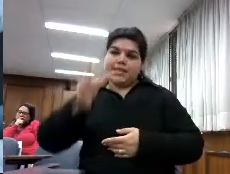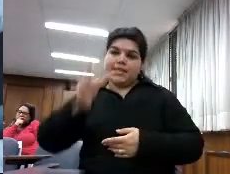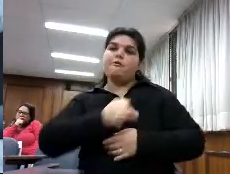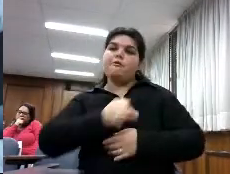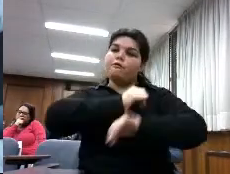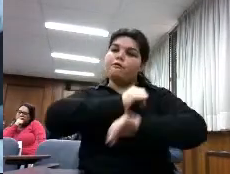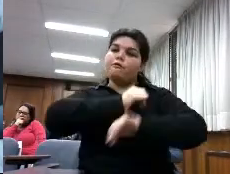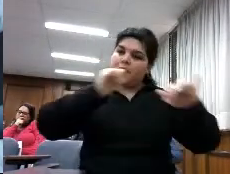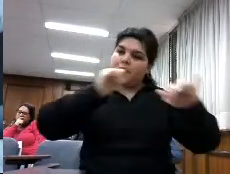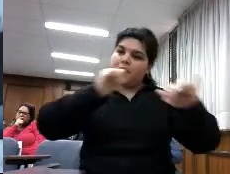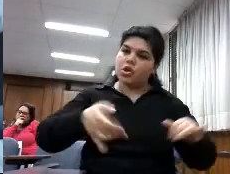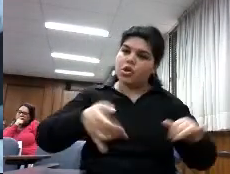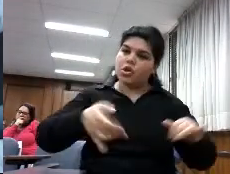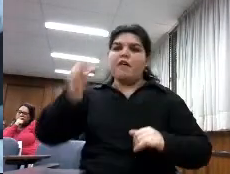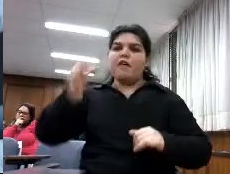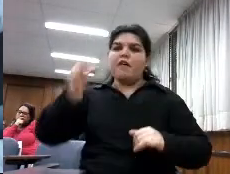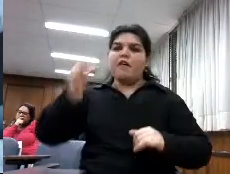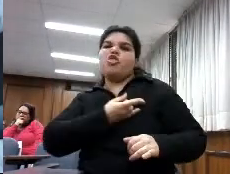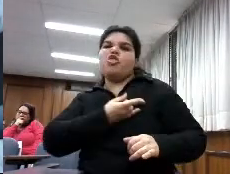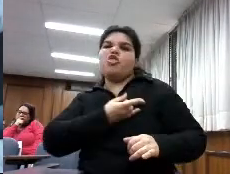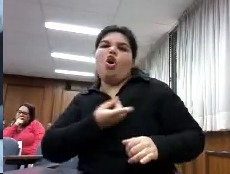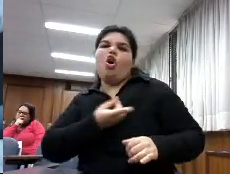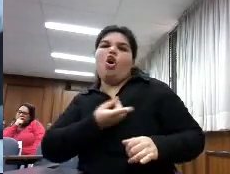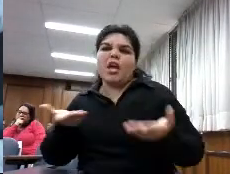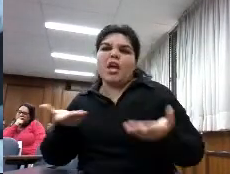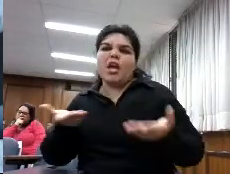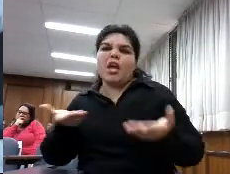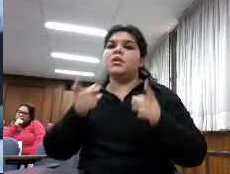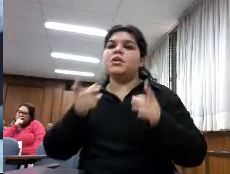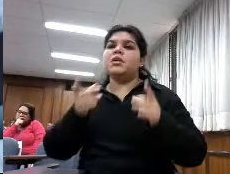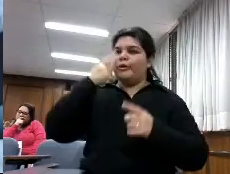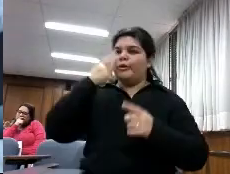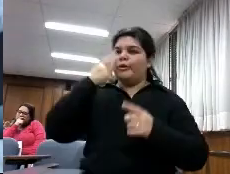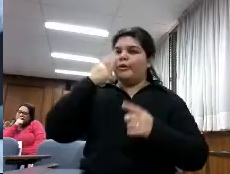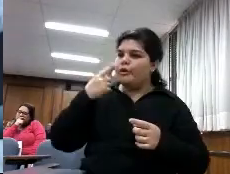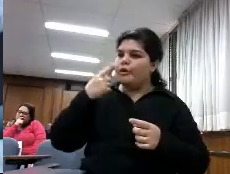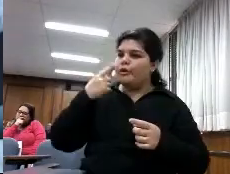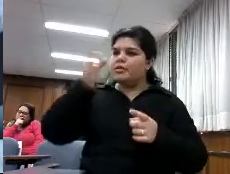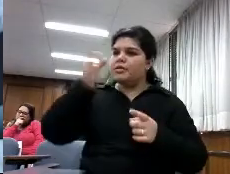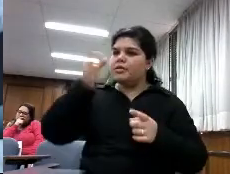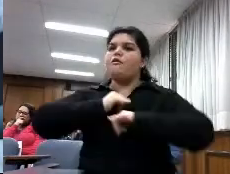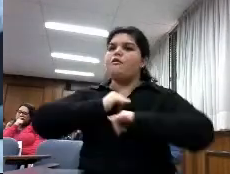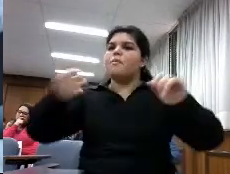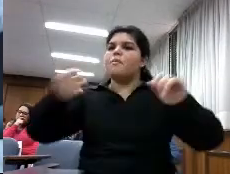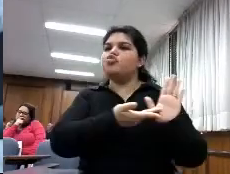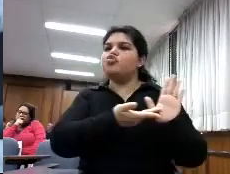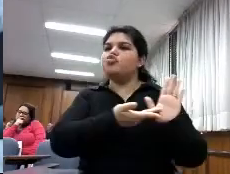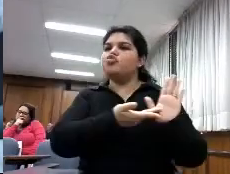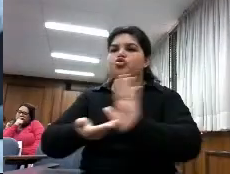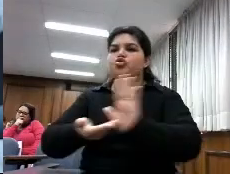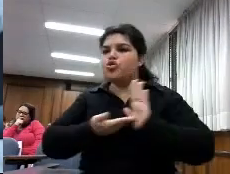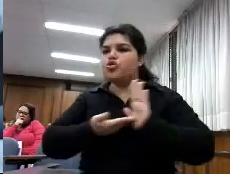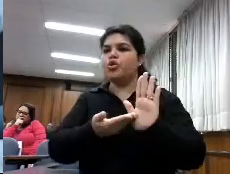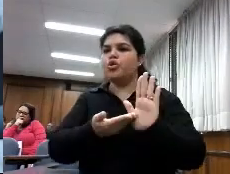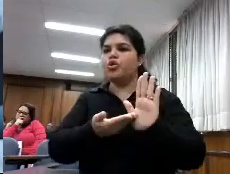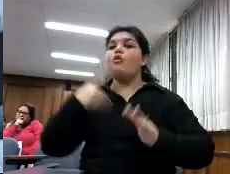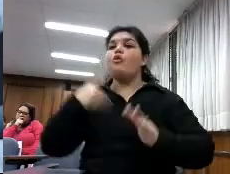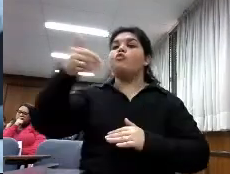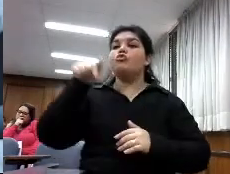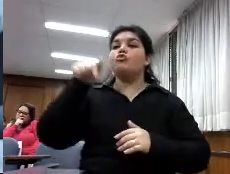las fuentes conocemos cómo dar visibilidad a los contenidos una de las grandes tareas nuestras de futuro que va a ser